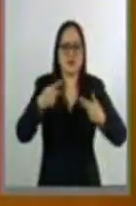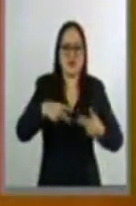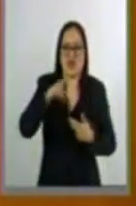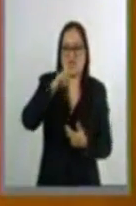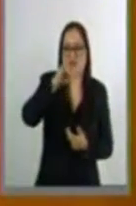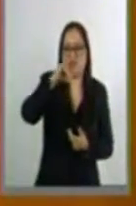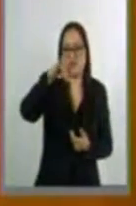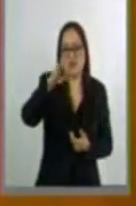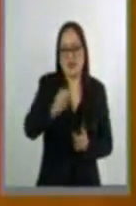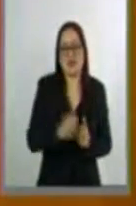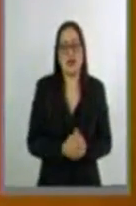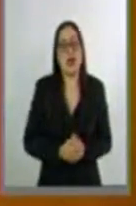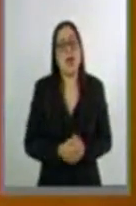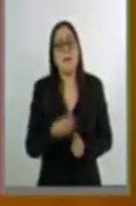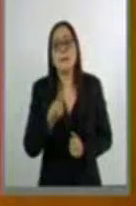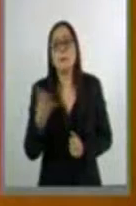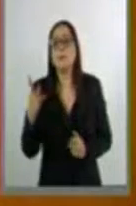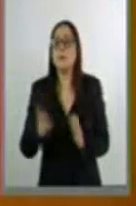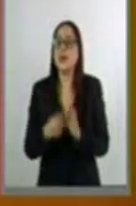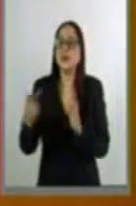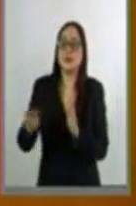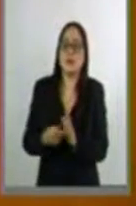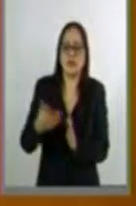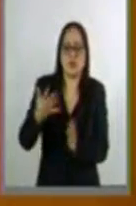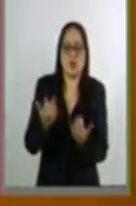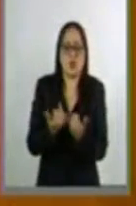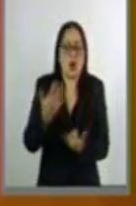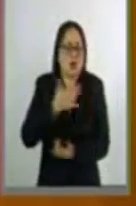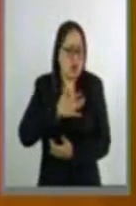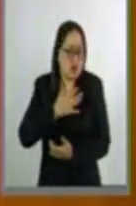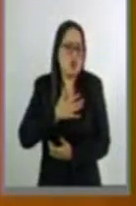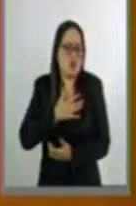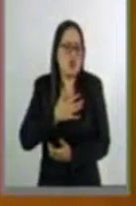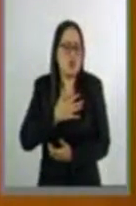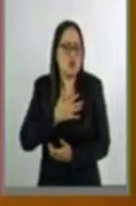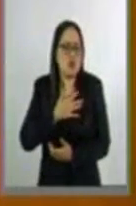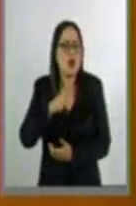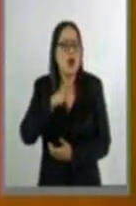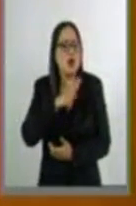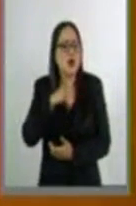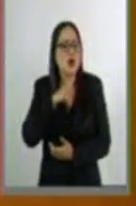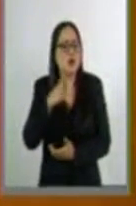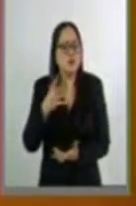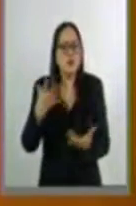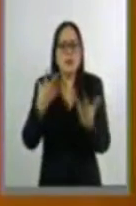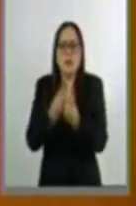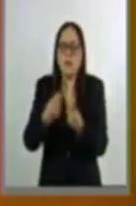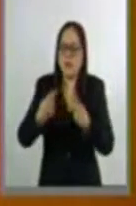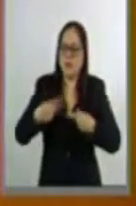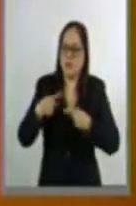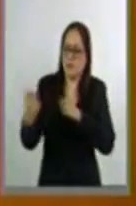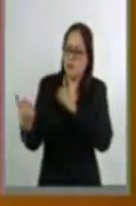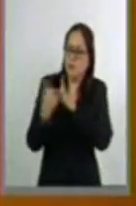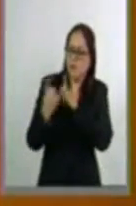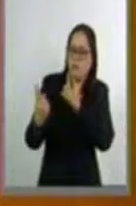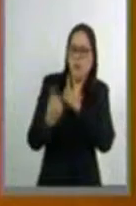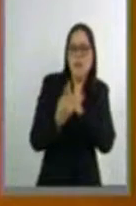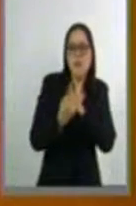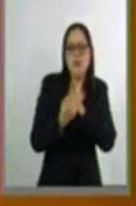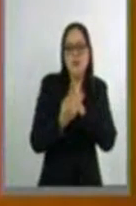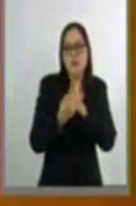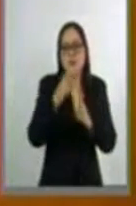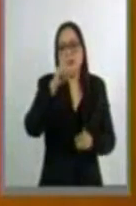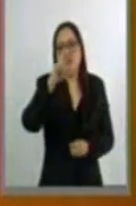estoy segura que ustedes, y es mi caso, he tenido contacto o han acudido a mí víctimas del delito